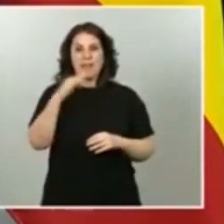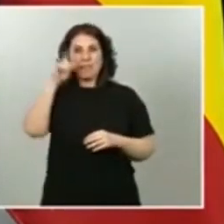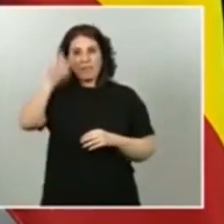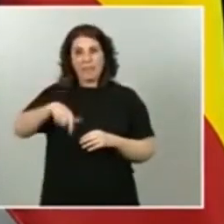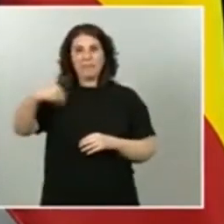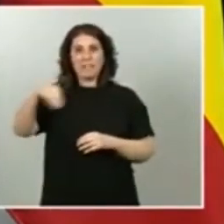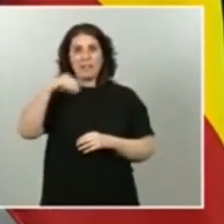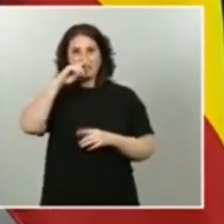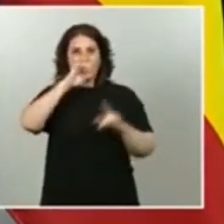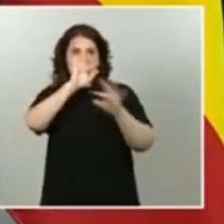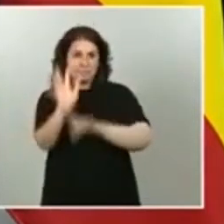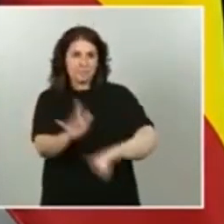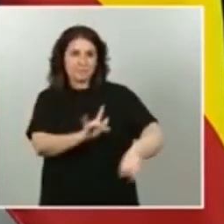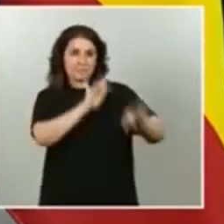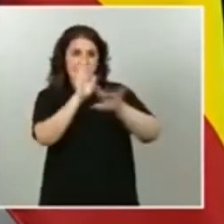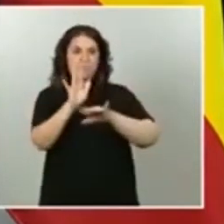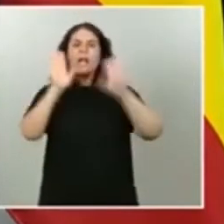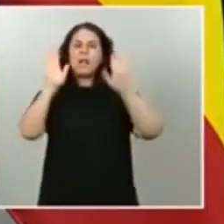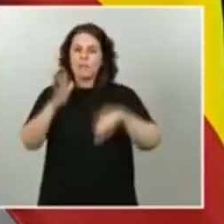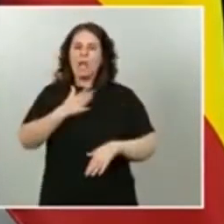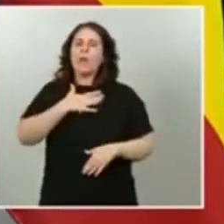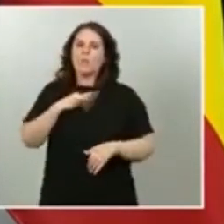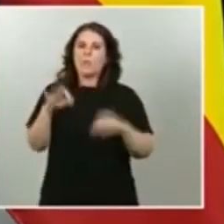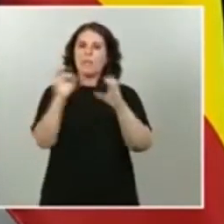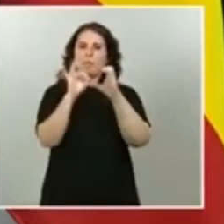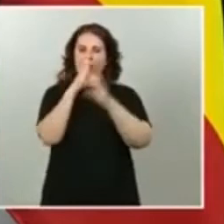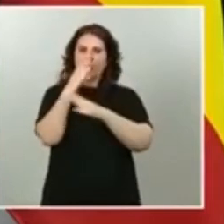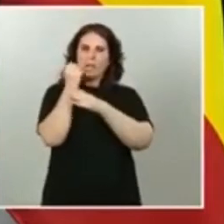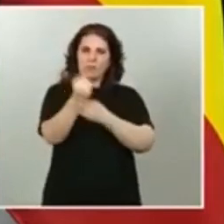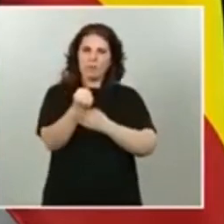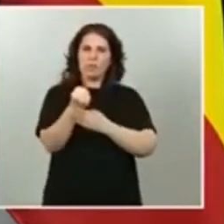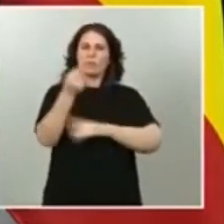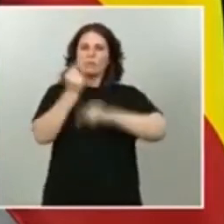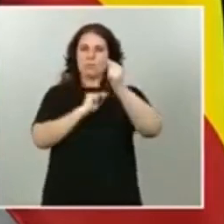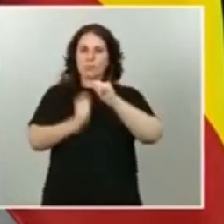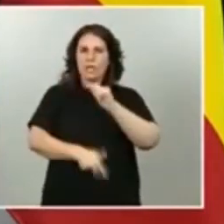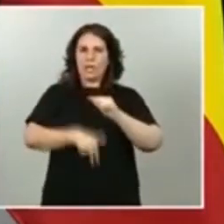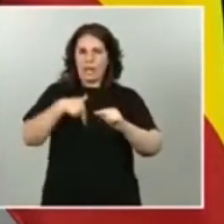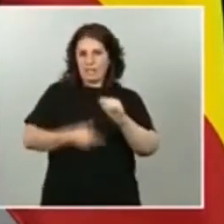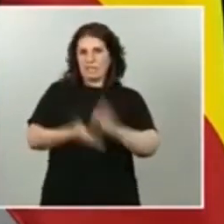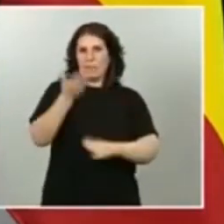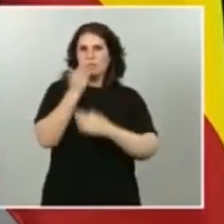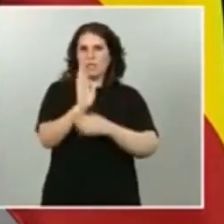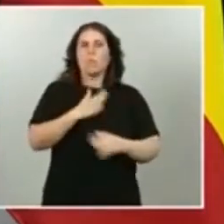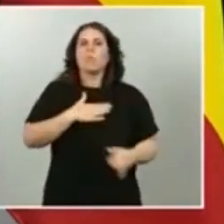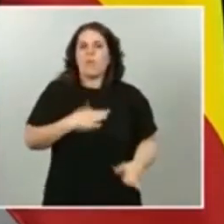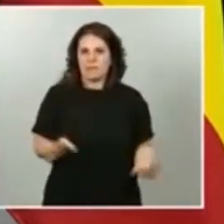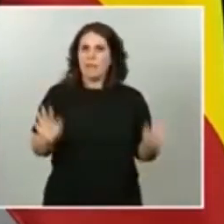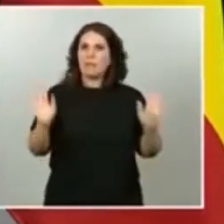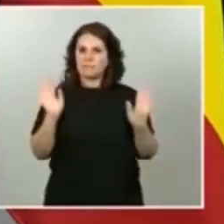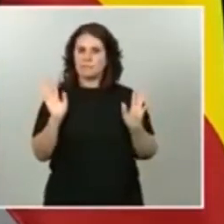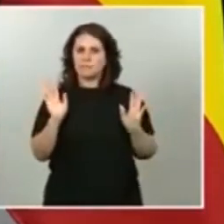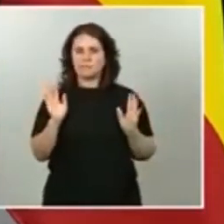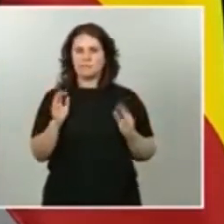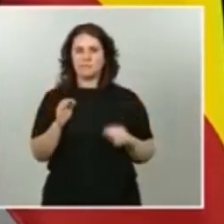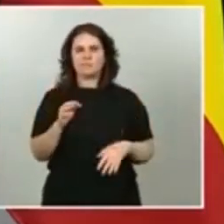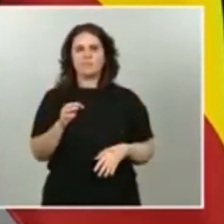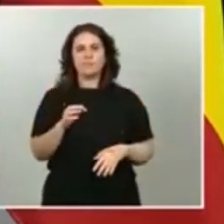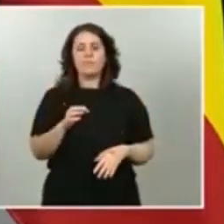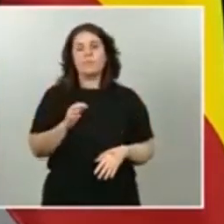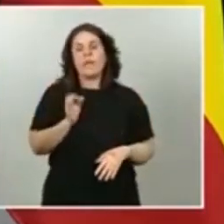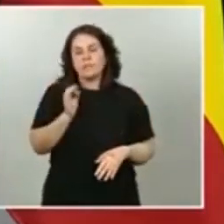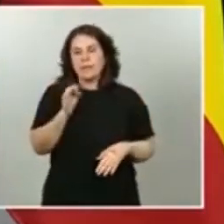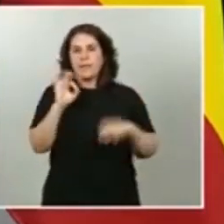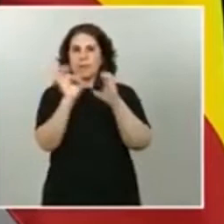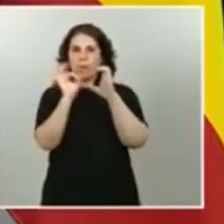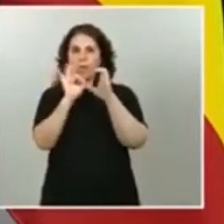apoye una propuesta de presupuestos generales como la que vamos a presentar. Es verdad que Ciudadanos en algunos momentos durante los